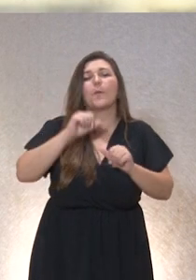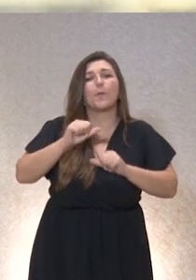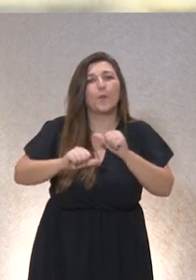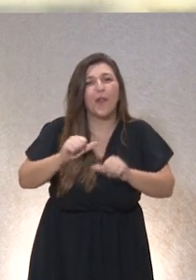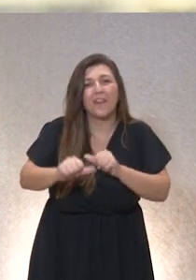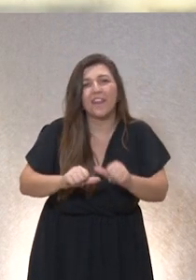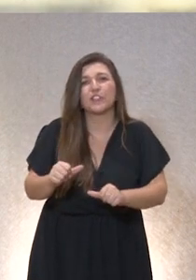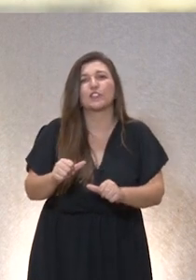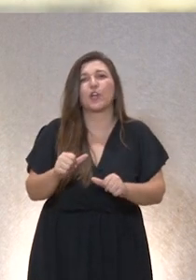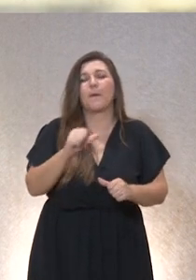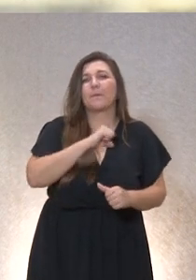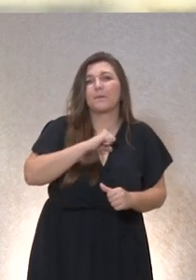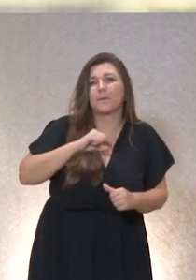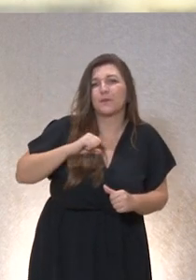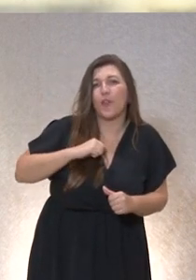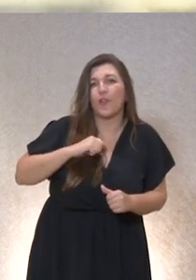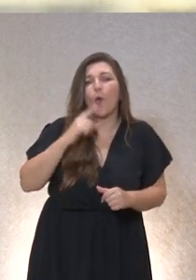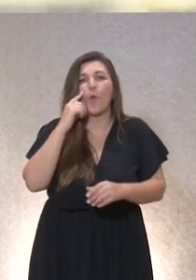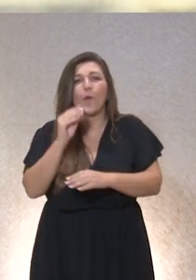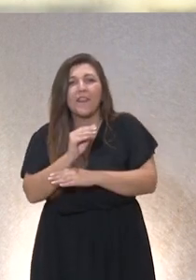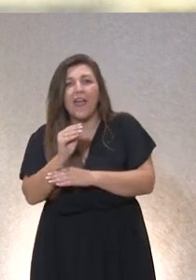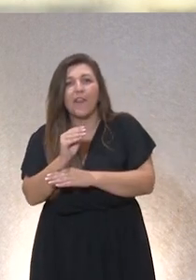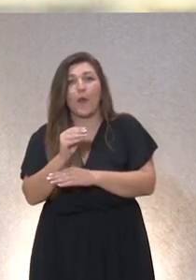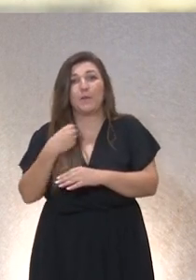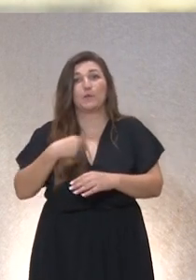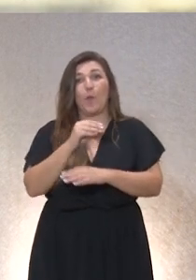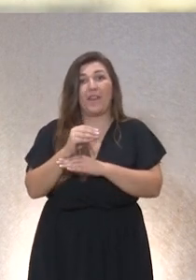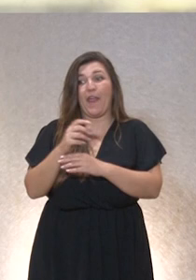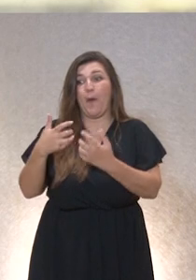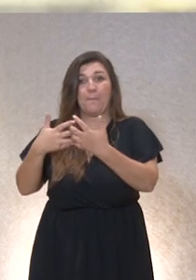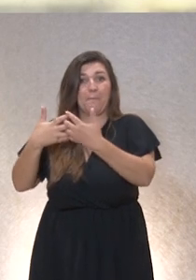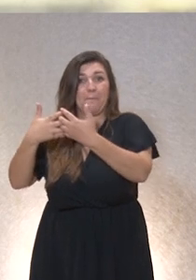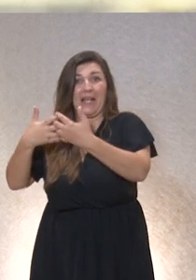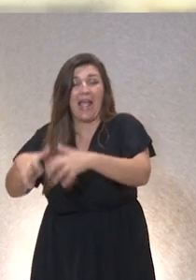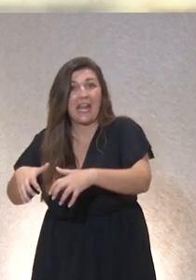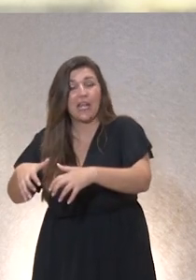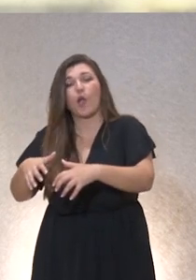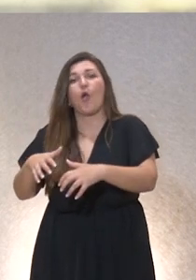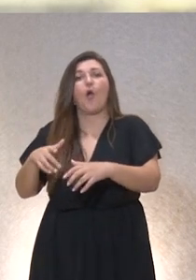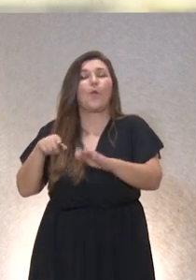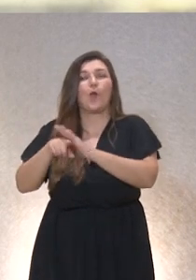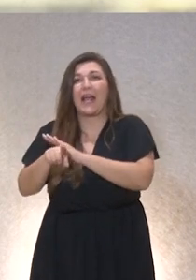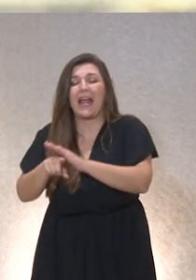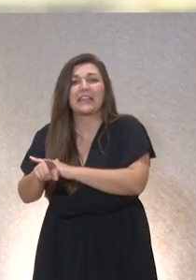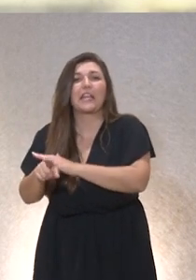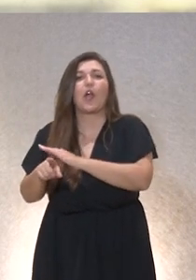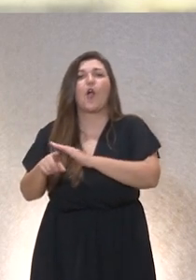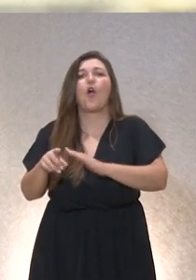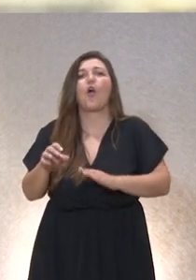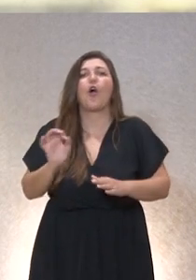atención he puesto en marcha? ¿el mío es un cuidado generativo o es un cuidado mecanizante burocrático legal?